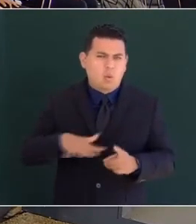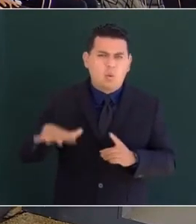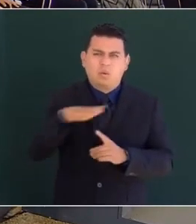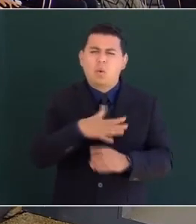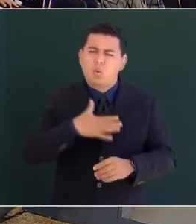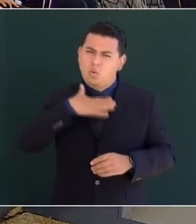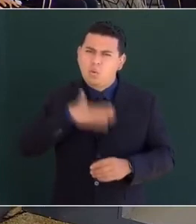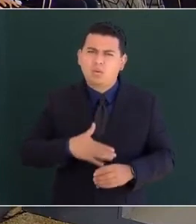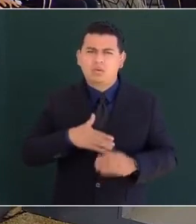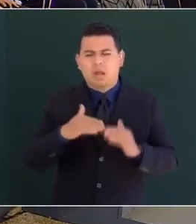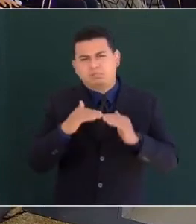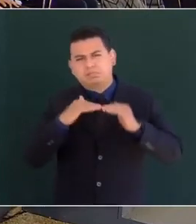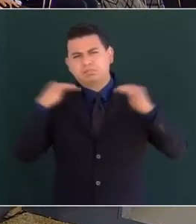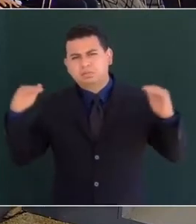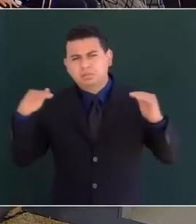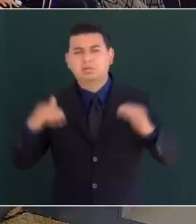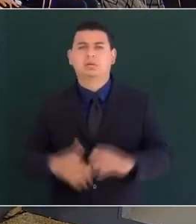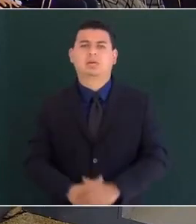justicia.